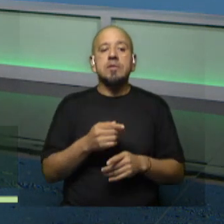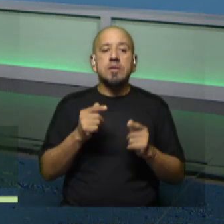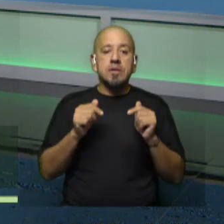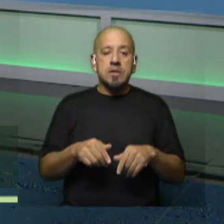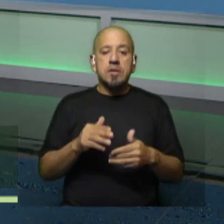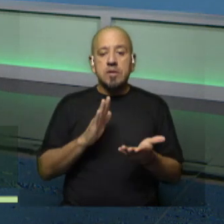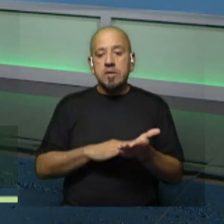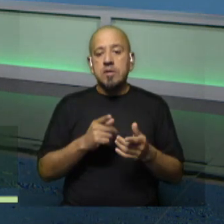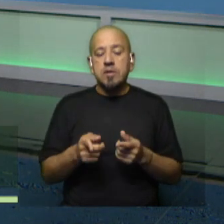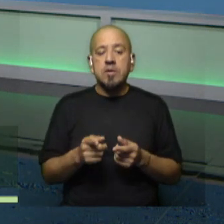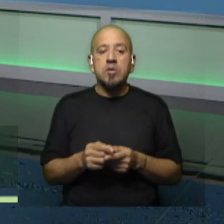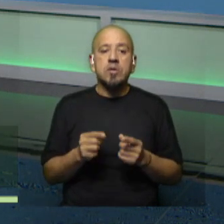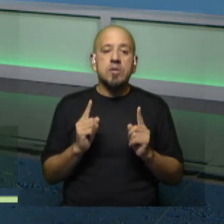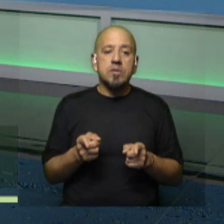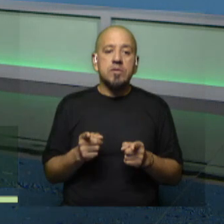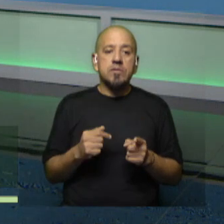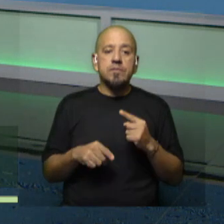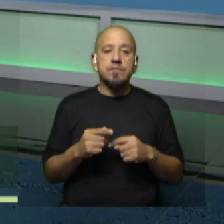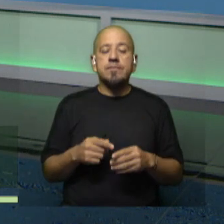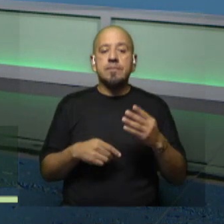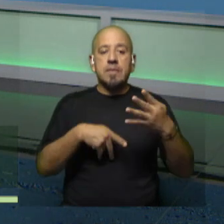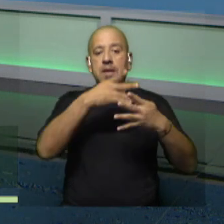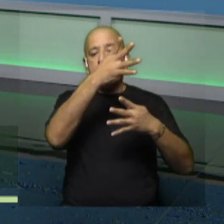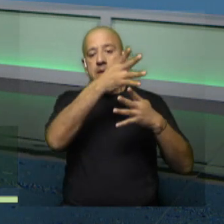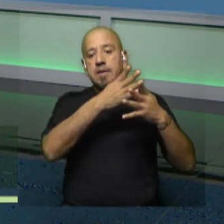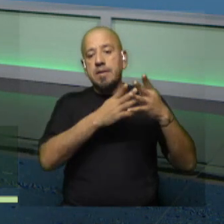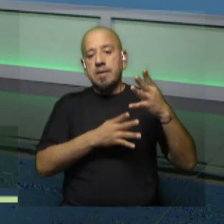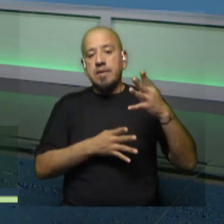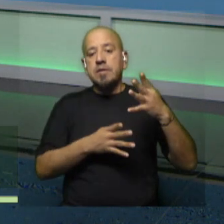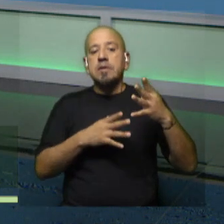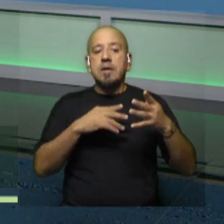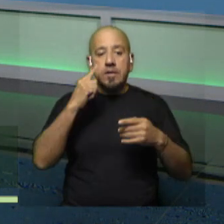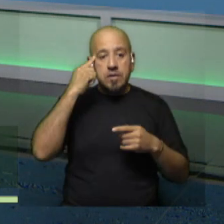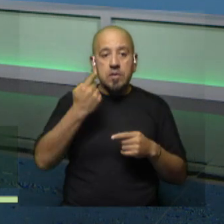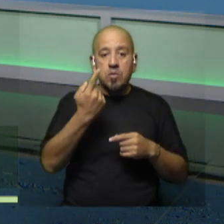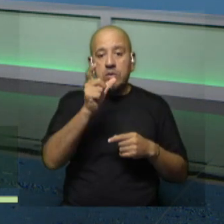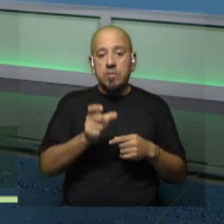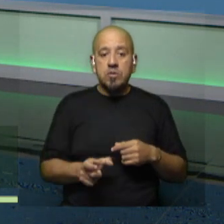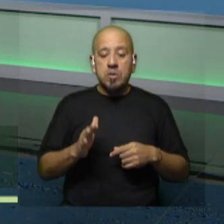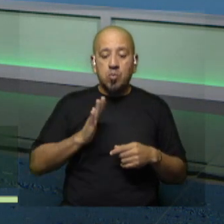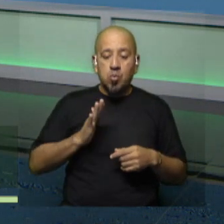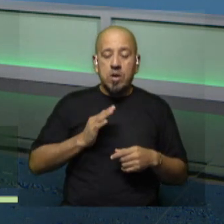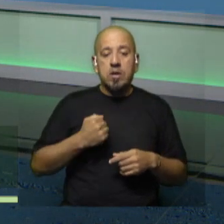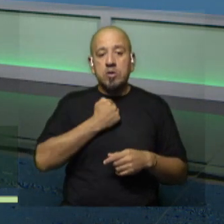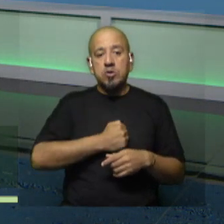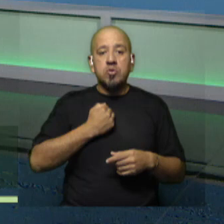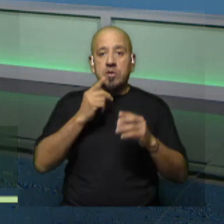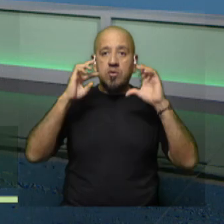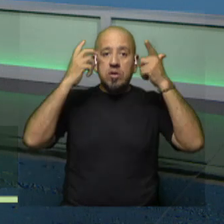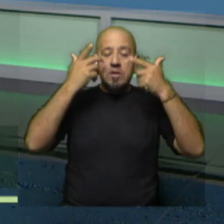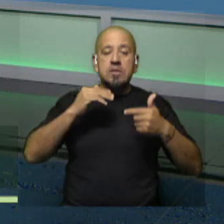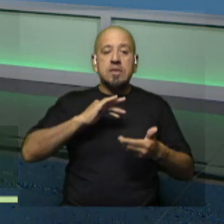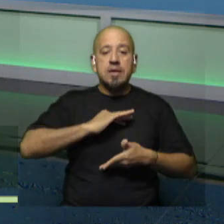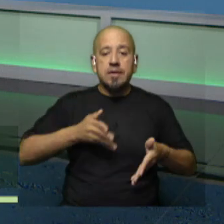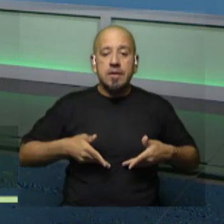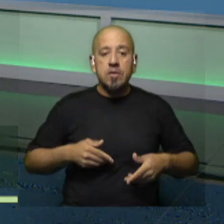Esto también es teniendo en cuenta la interseccionalidad. Es decir, entender que una mujer que está sufriendo violencia de género